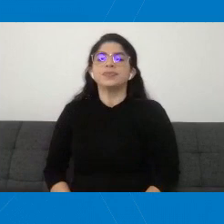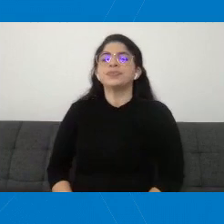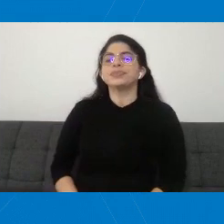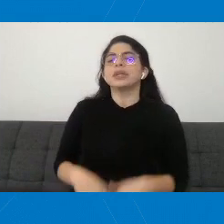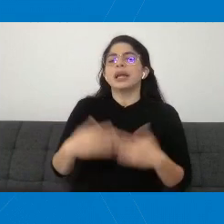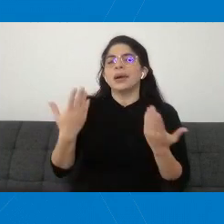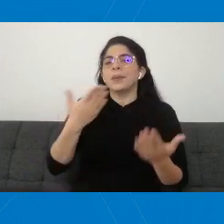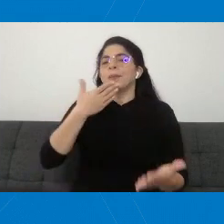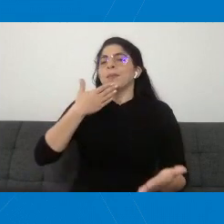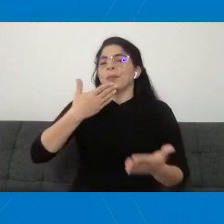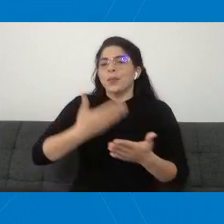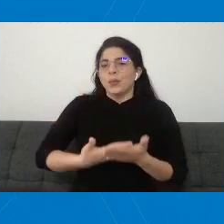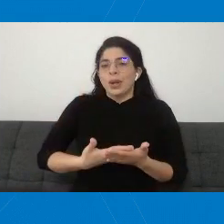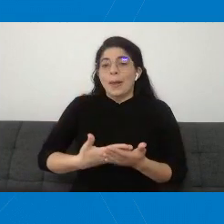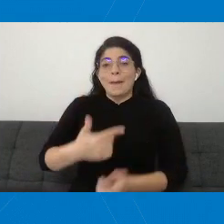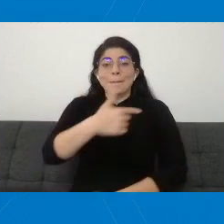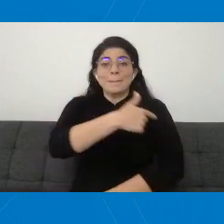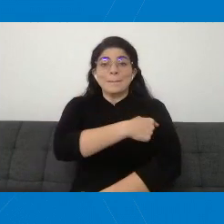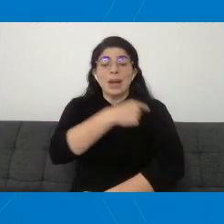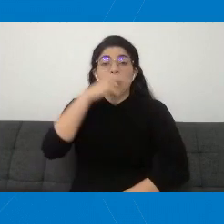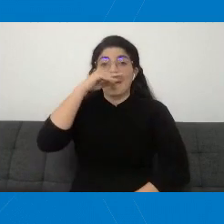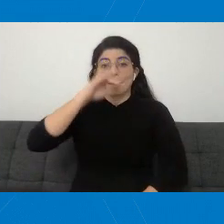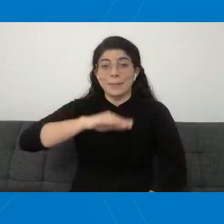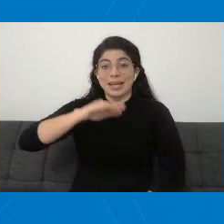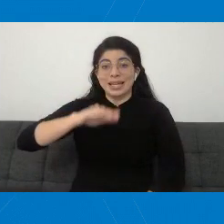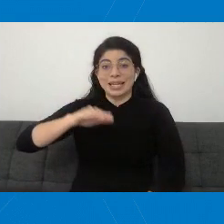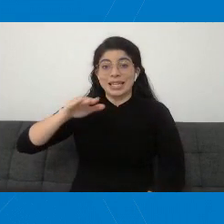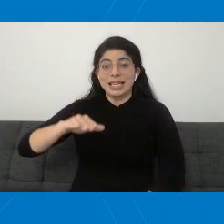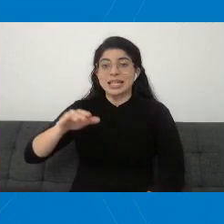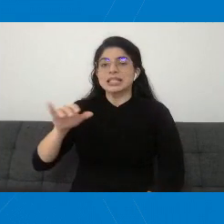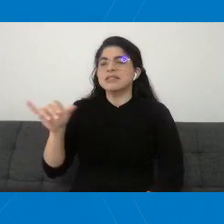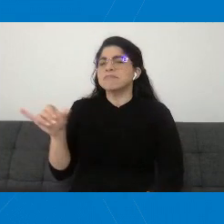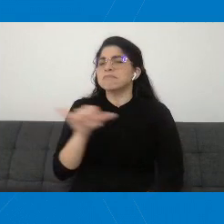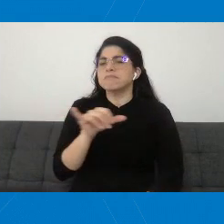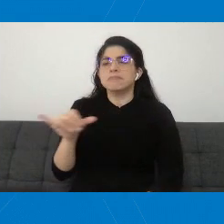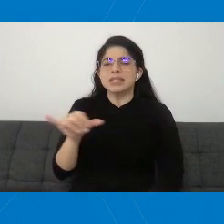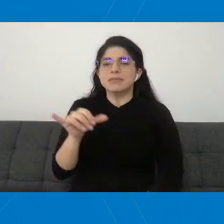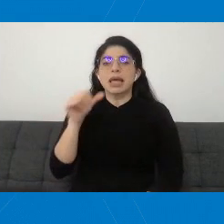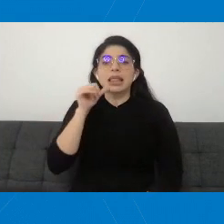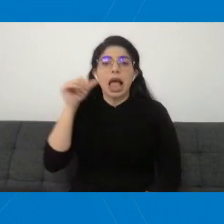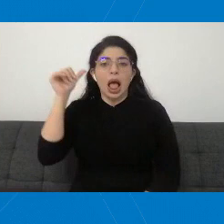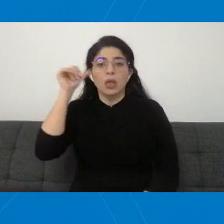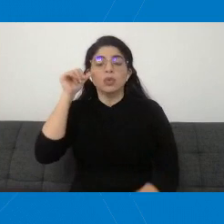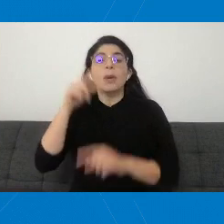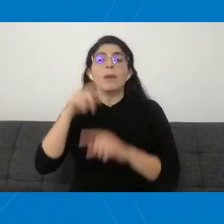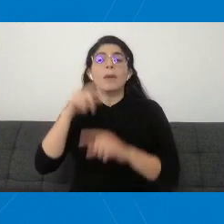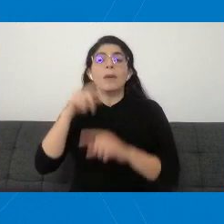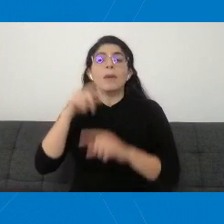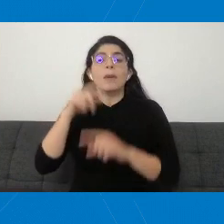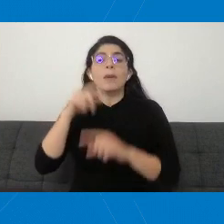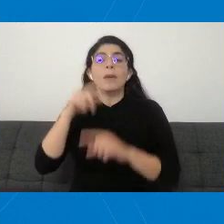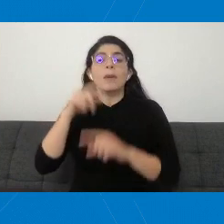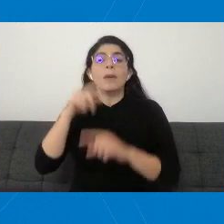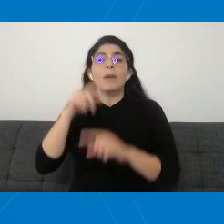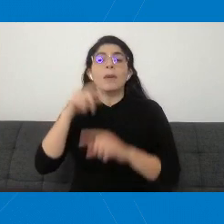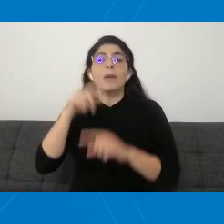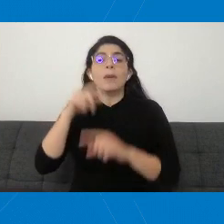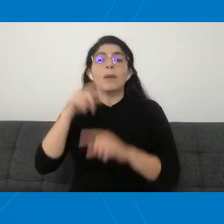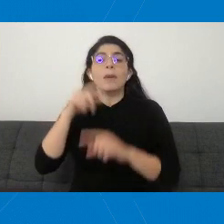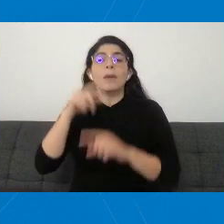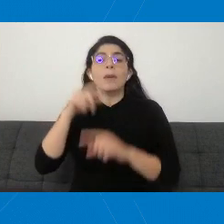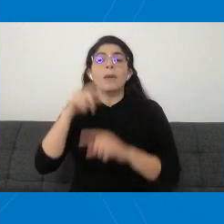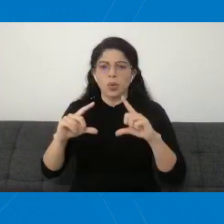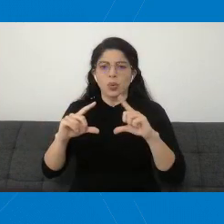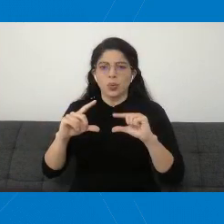Bueno, la vacuna pediátrica es la misma formulación que la de adultos, pero es menos dosis. Es una dosis, un tercio